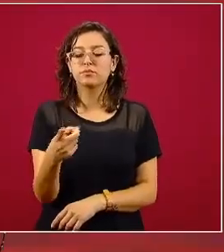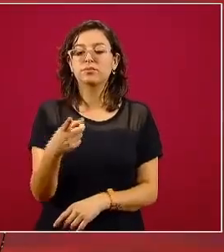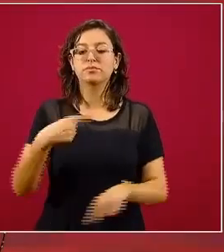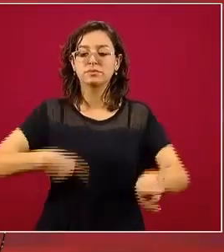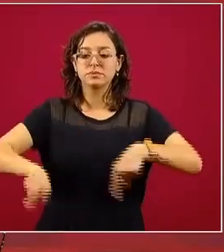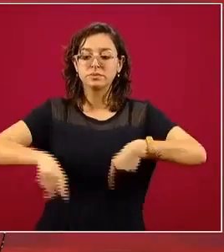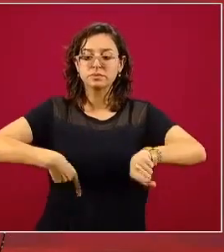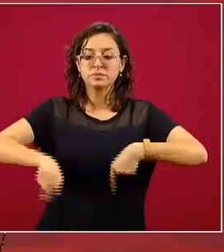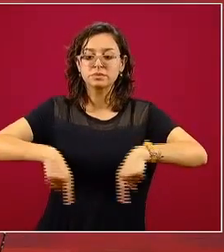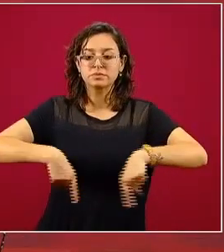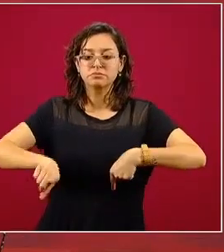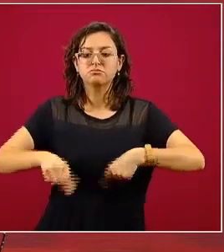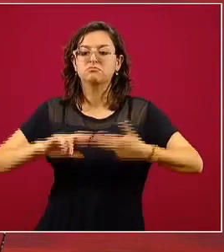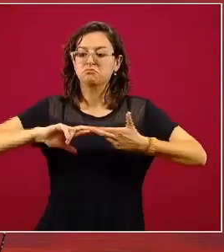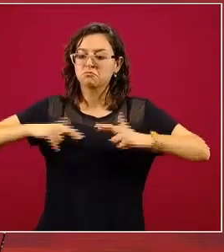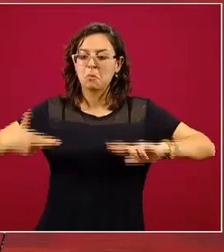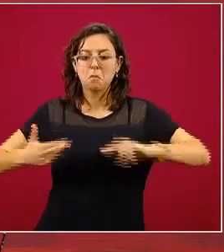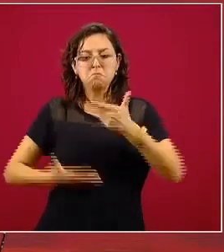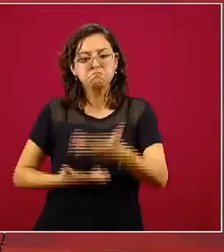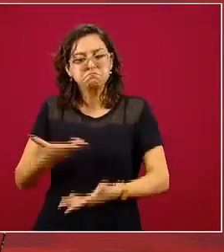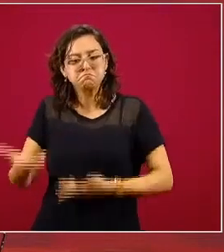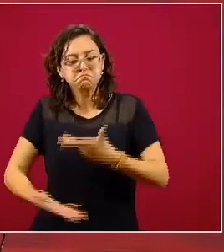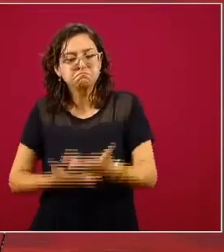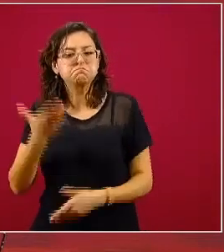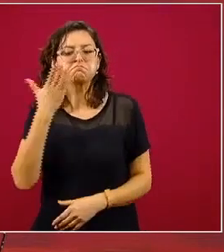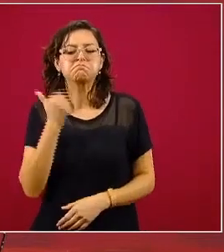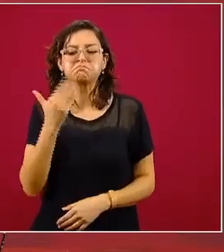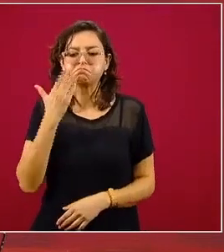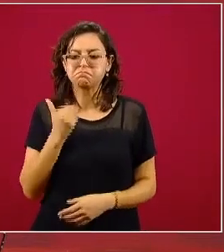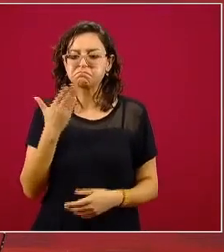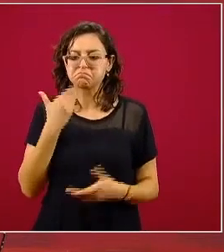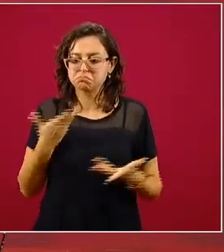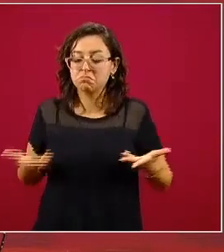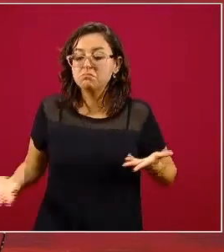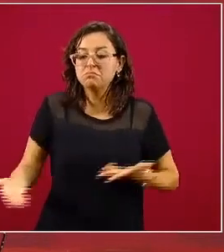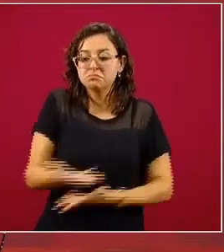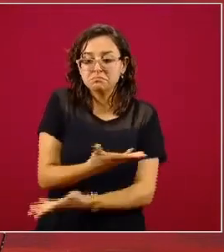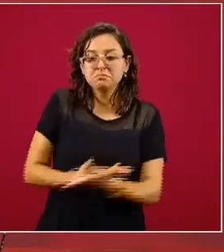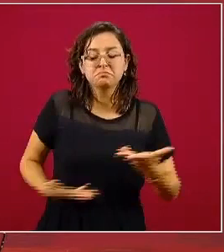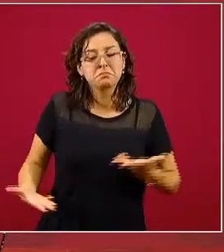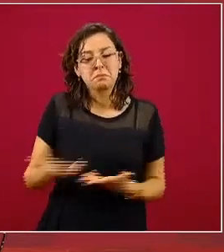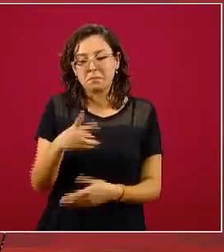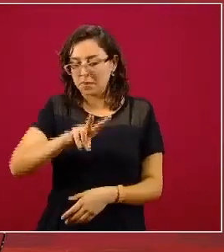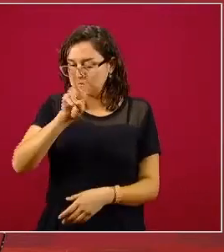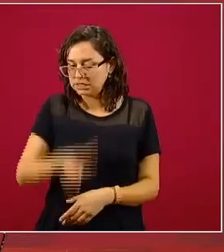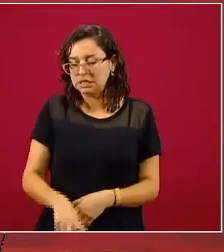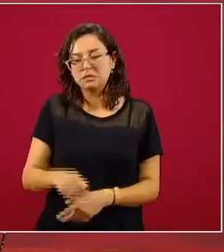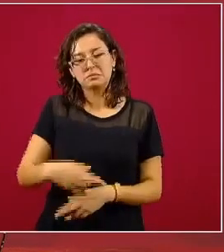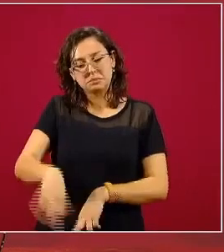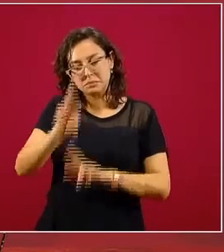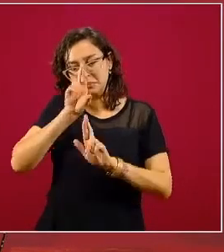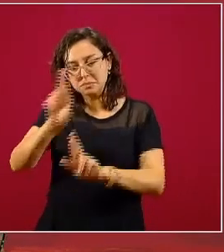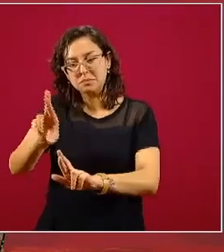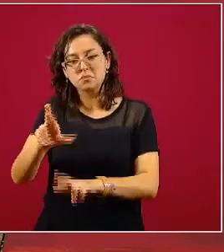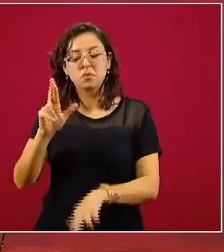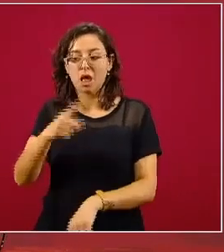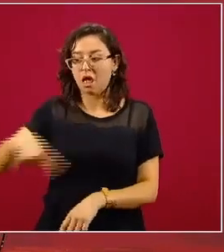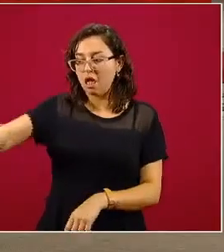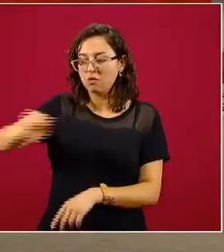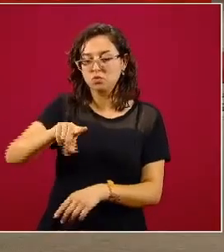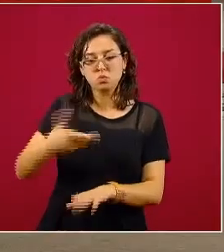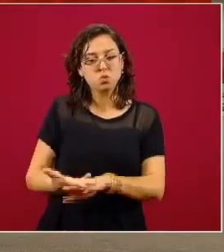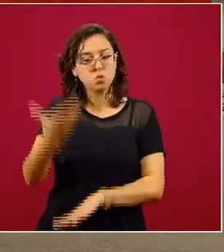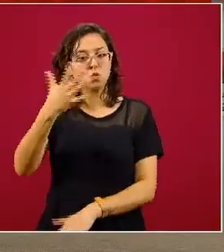Liga de Fútbol, ha habido una relación muy cordial y muy colaborativa, en mis respetos para el sentido de responsabilidad